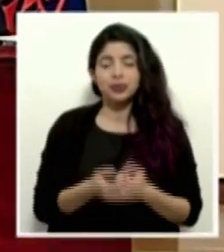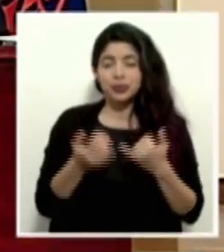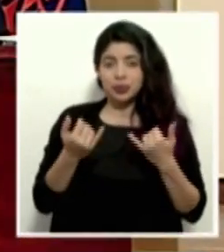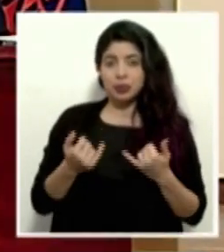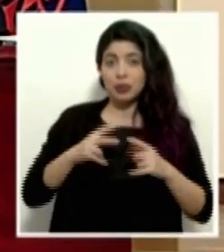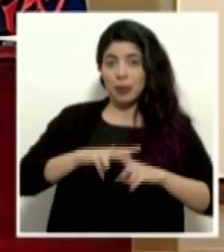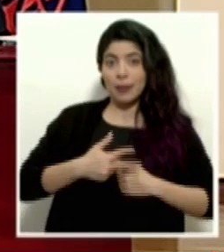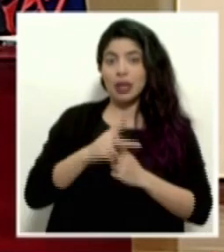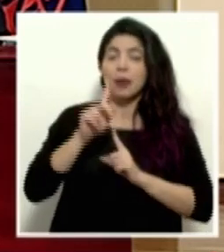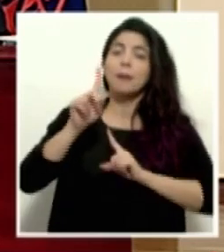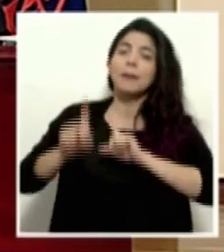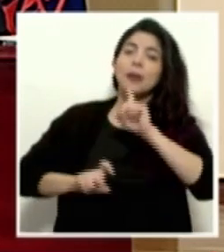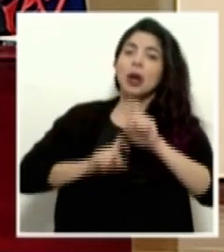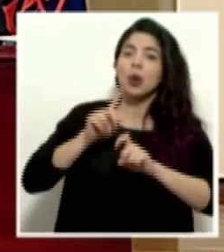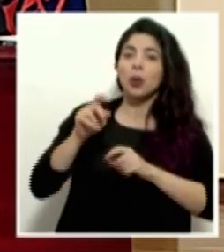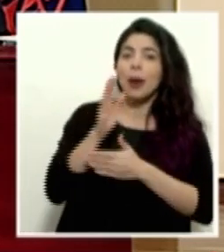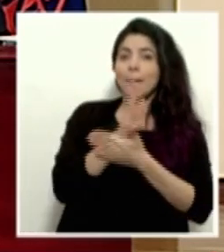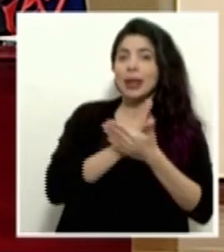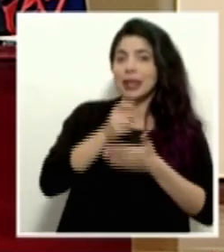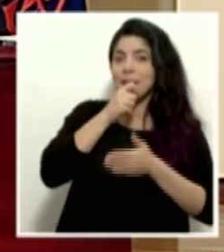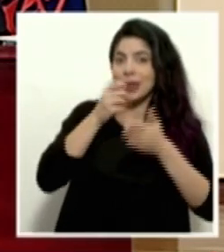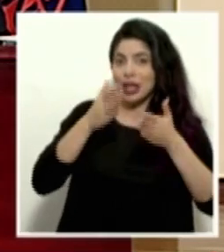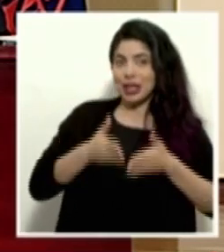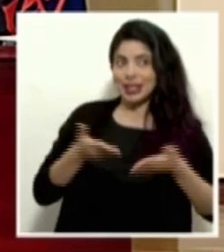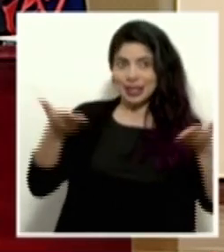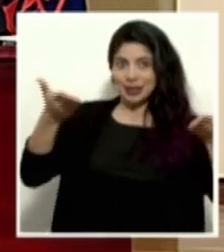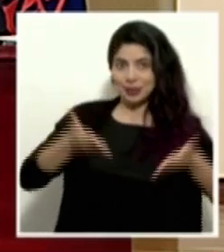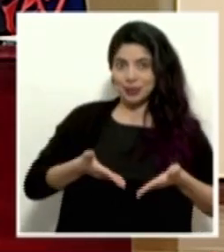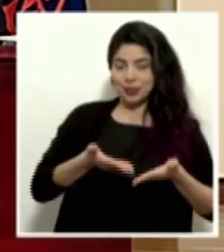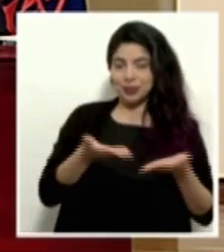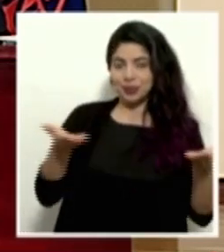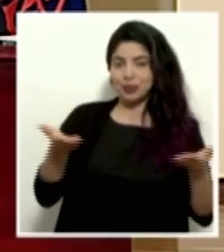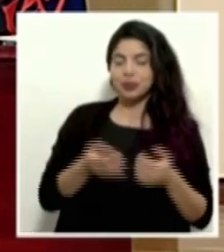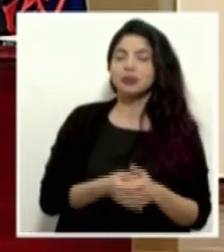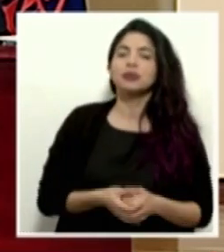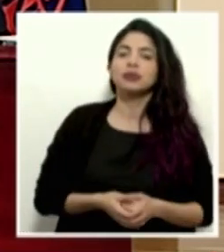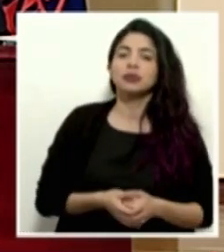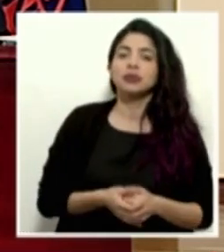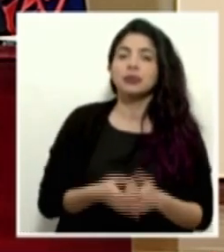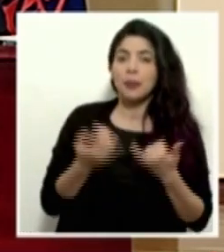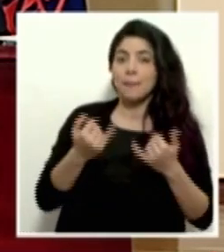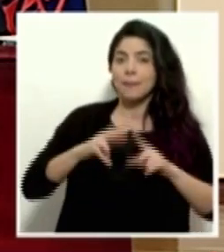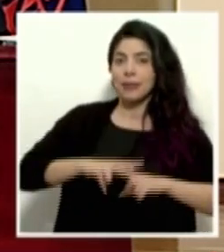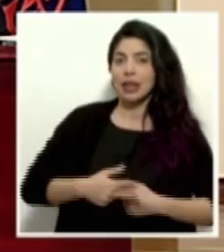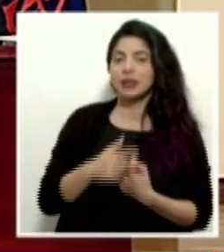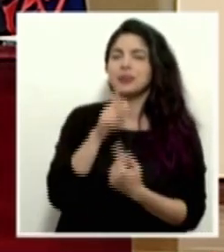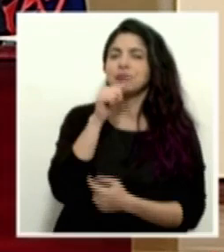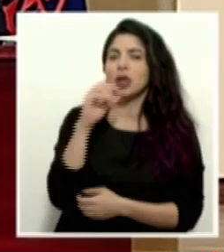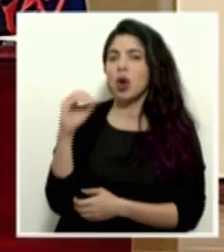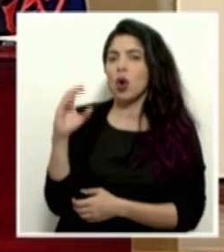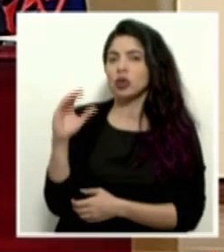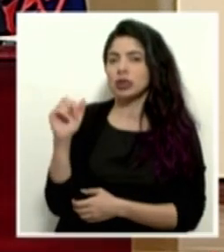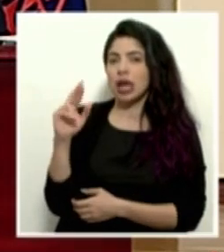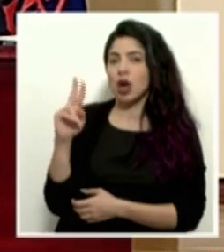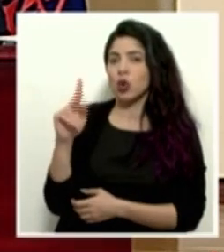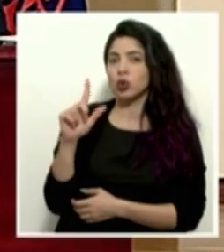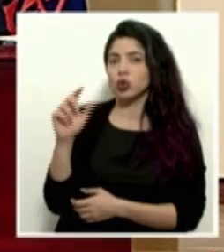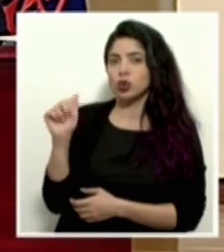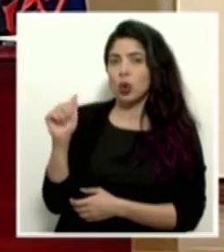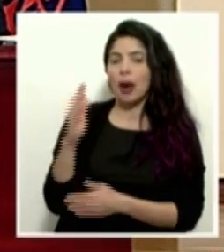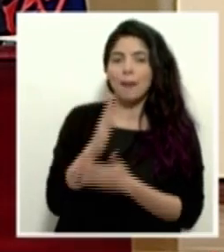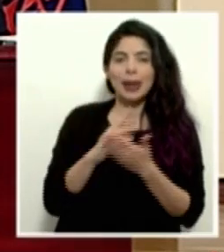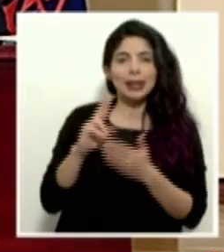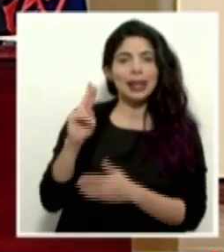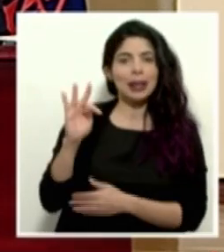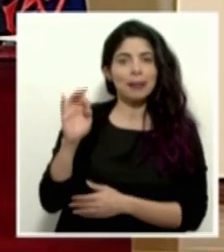Iniciamos con el periodo de preguntas por parte de los colegas que nos acompañan de manera presencial. Vamos a iniciar con Óscar Ulloa, de Repretel.